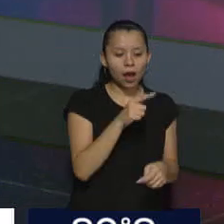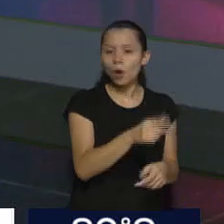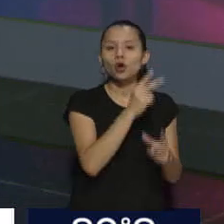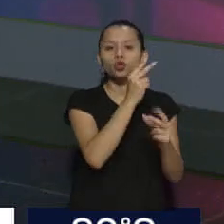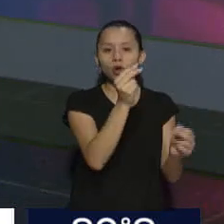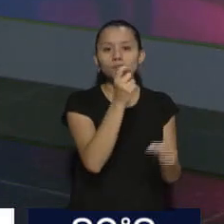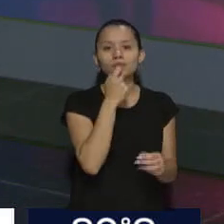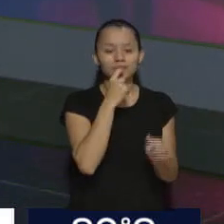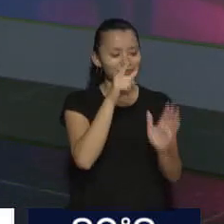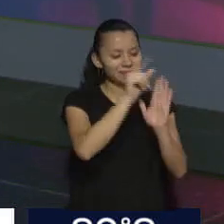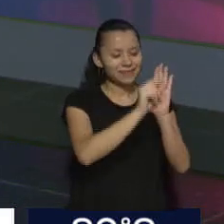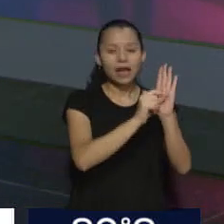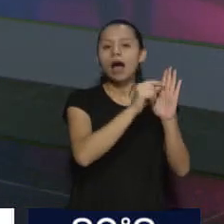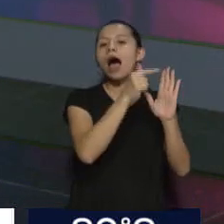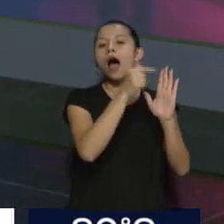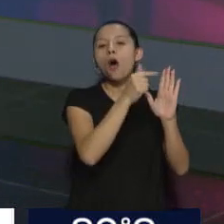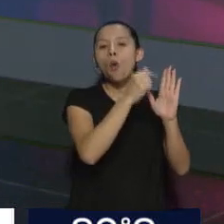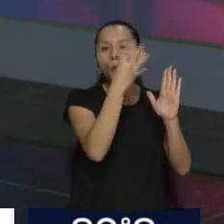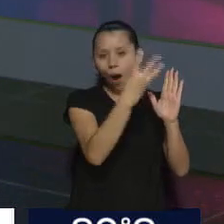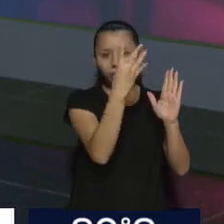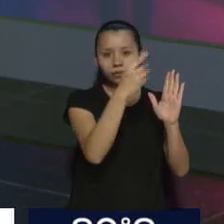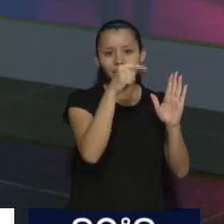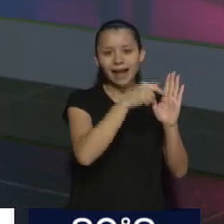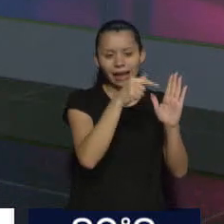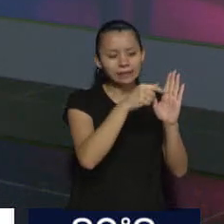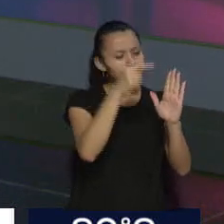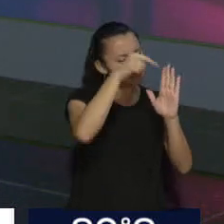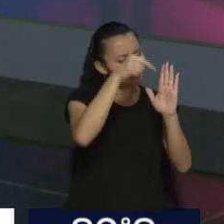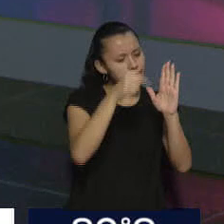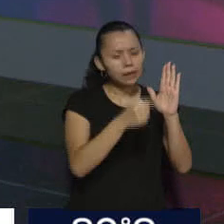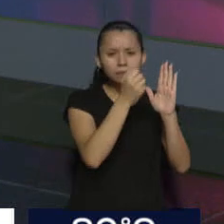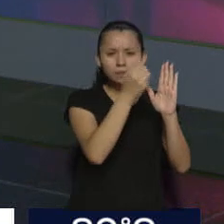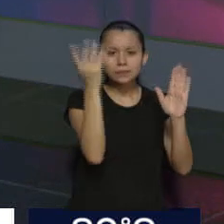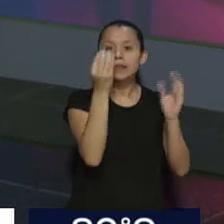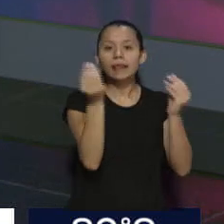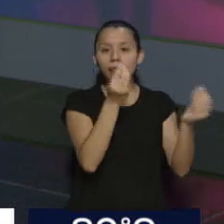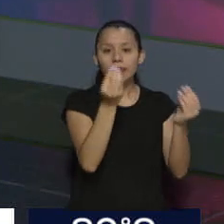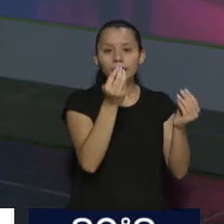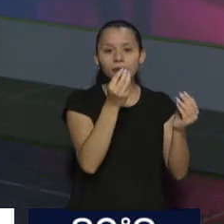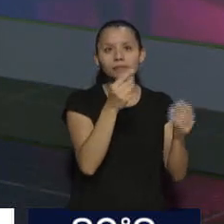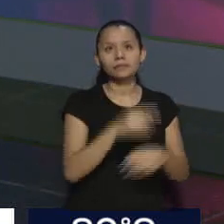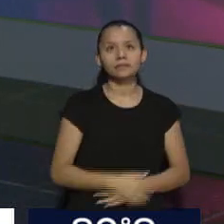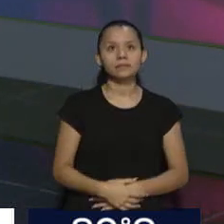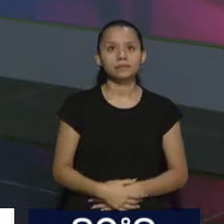del DNU, que es donde aparecen todas las modificaciones y derogaciones de un montón de... Entre ellas...